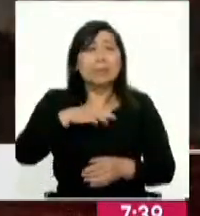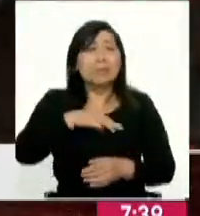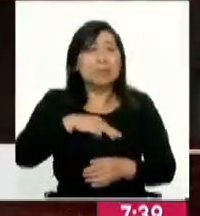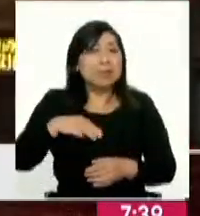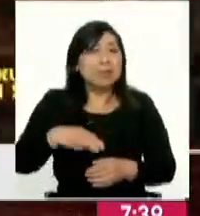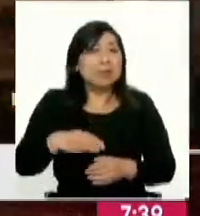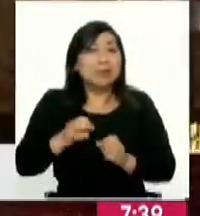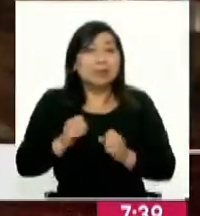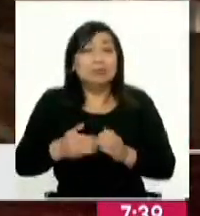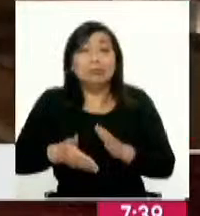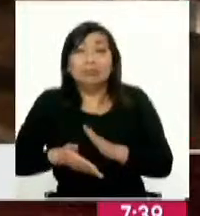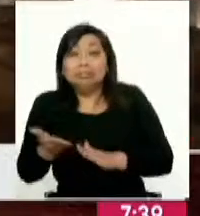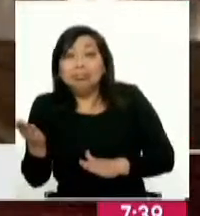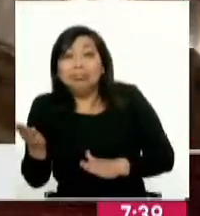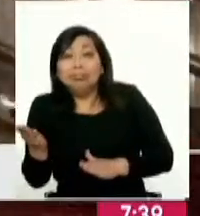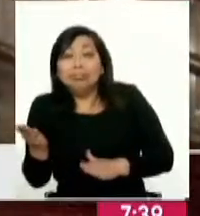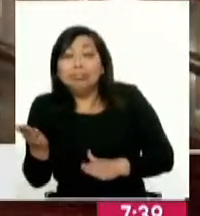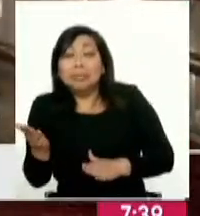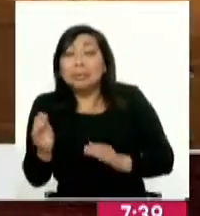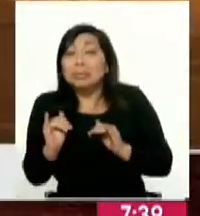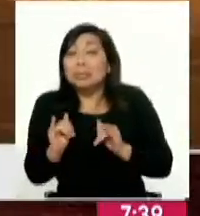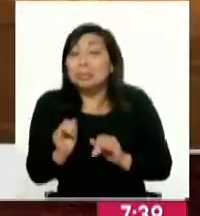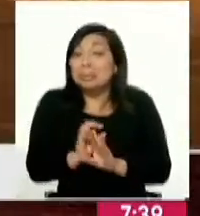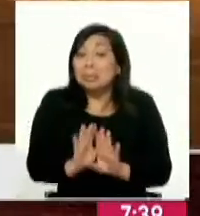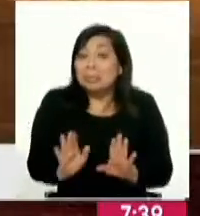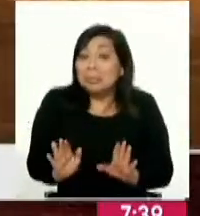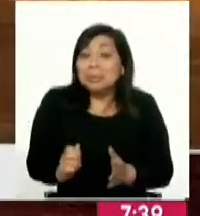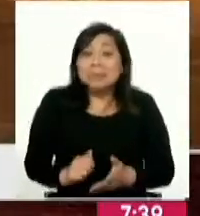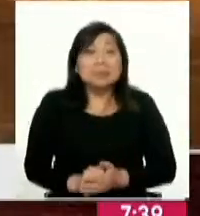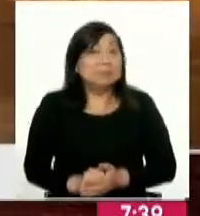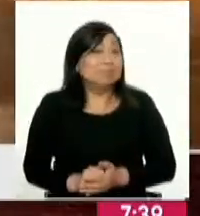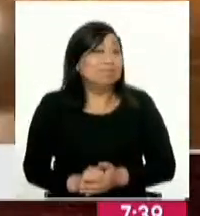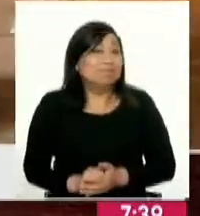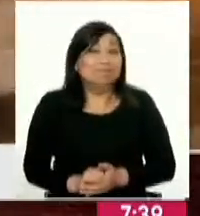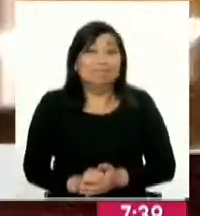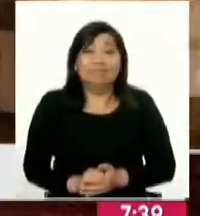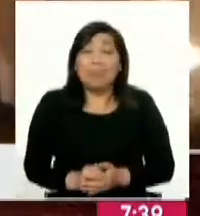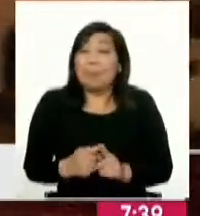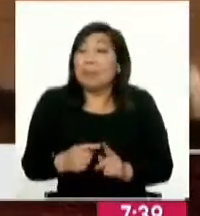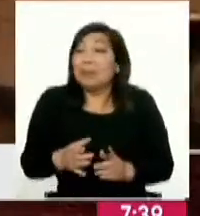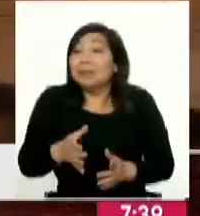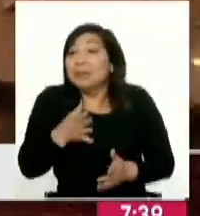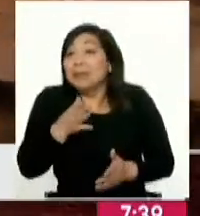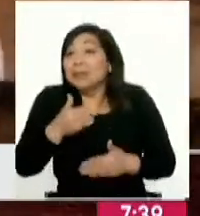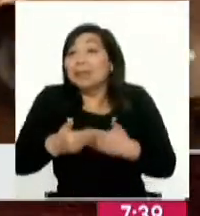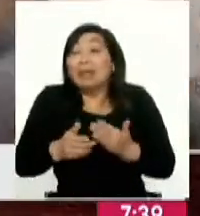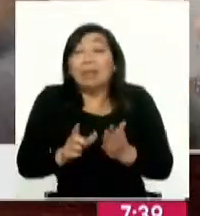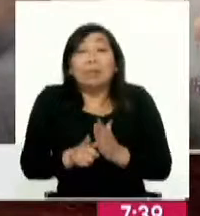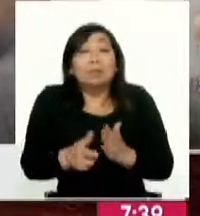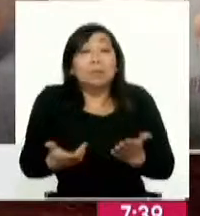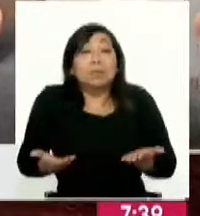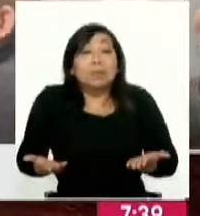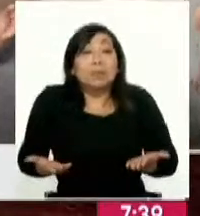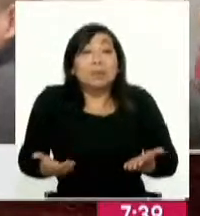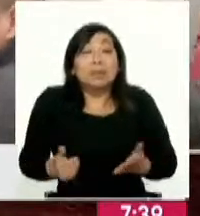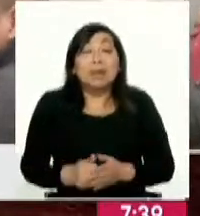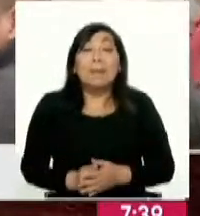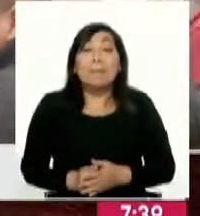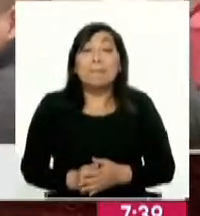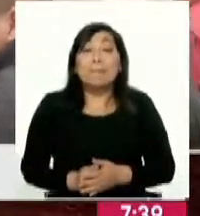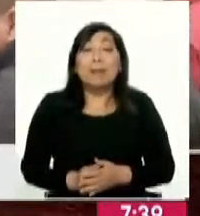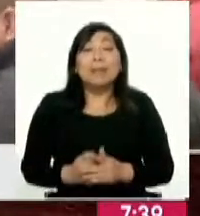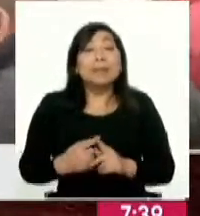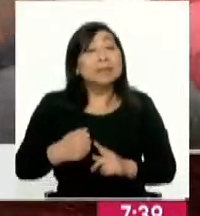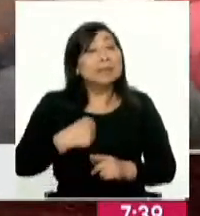Torres, no sabemos si se va a aceptar su renuncia, entendemos que eso va a pasar, pero no sabemos qué va a ocurrir después. Y esto me refiero, porque